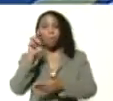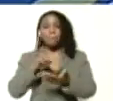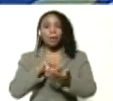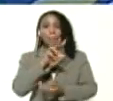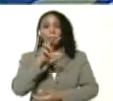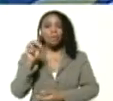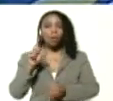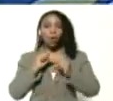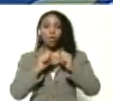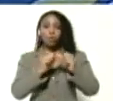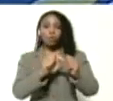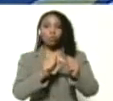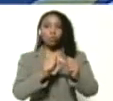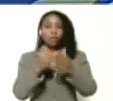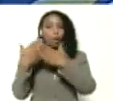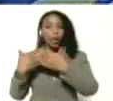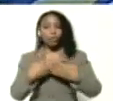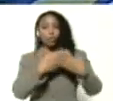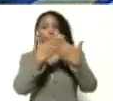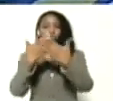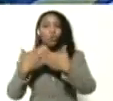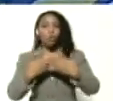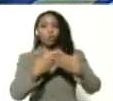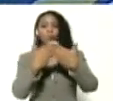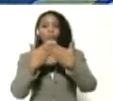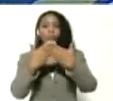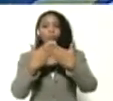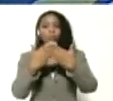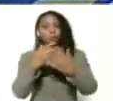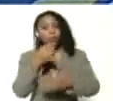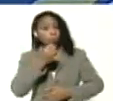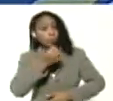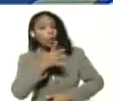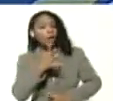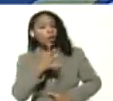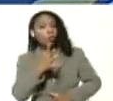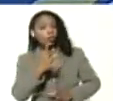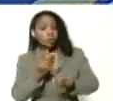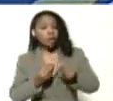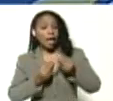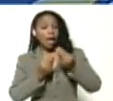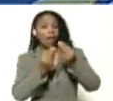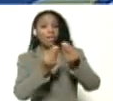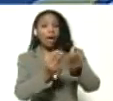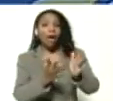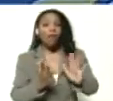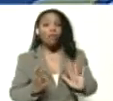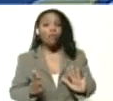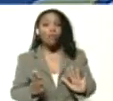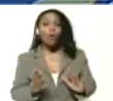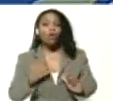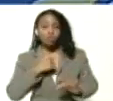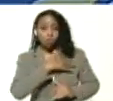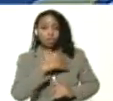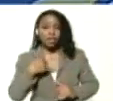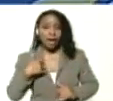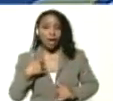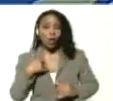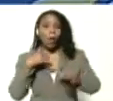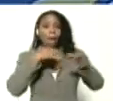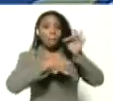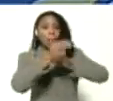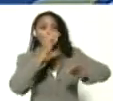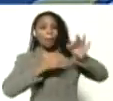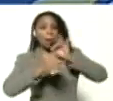la continuación de sus estudios, y bueno, se ha garantizado, yo quiero los comentarios específicos,